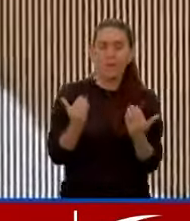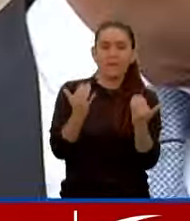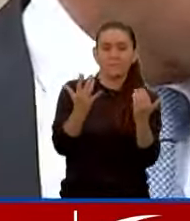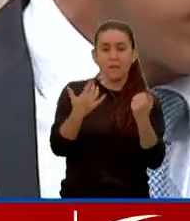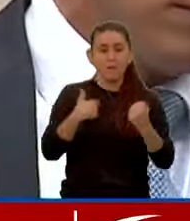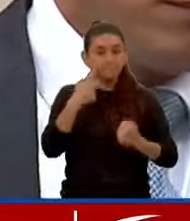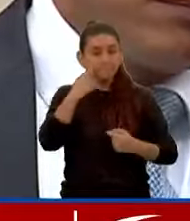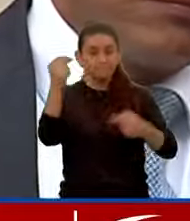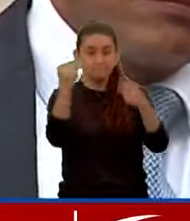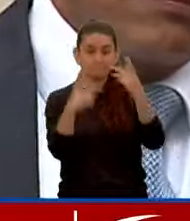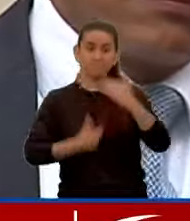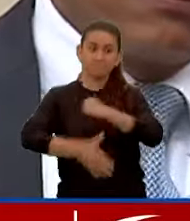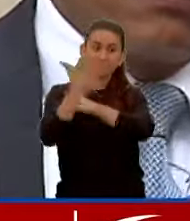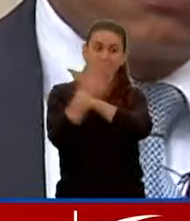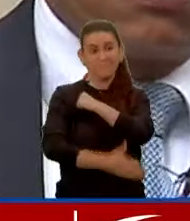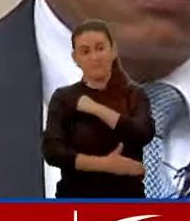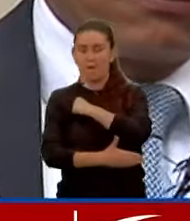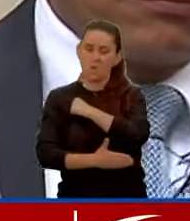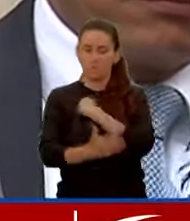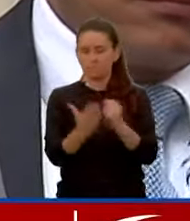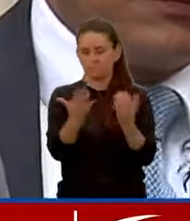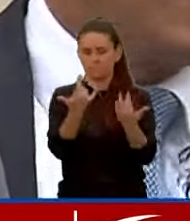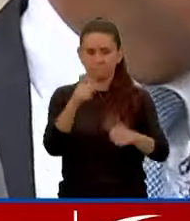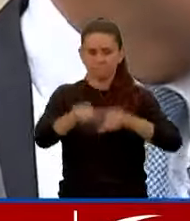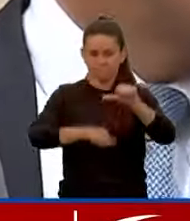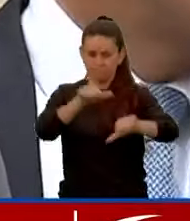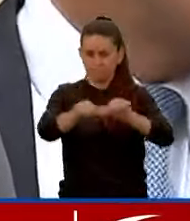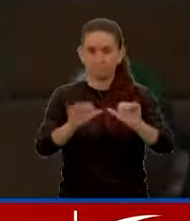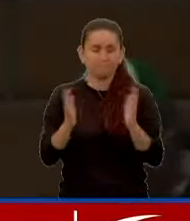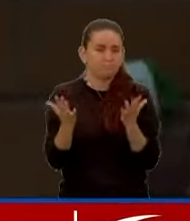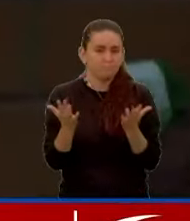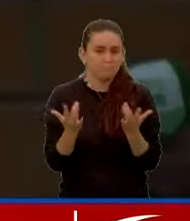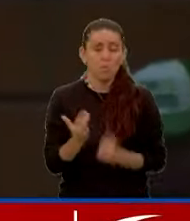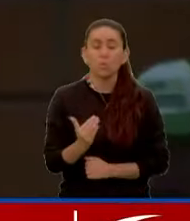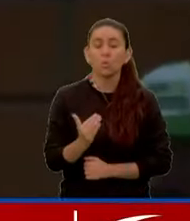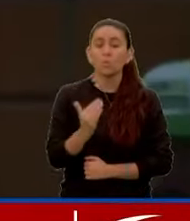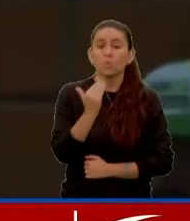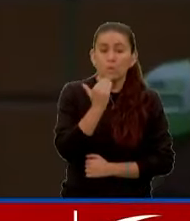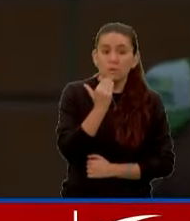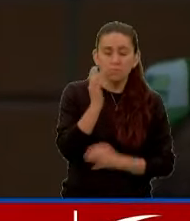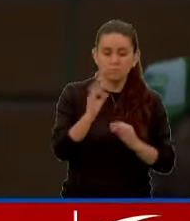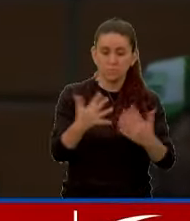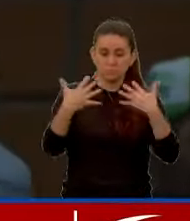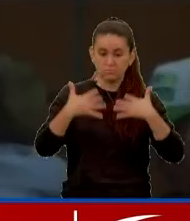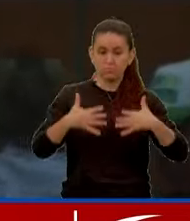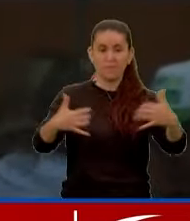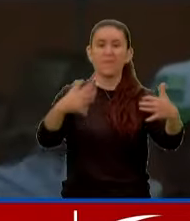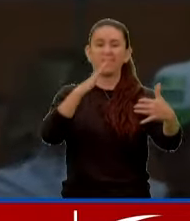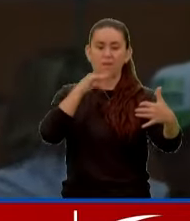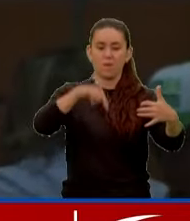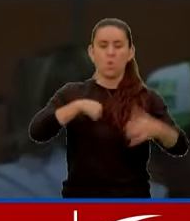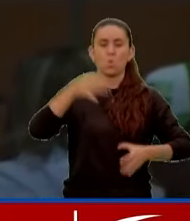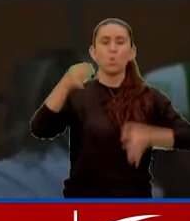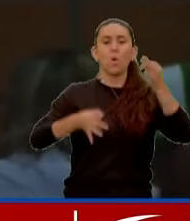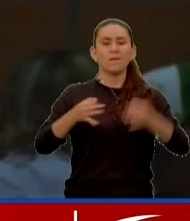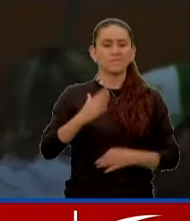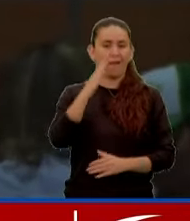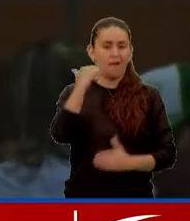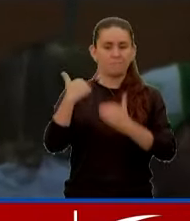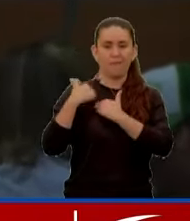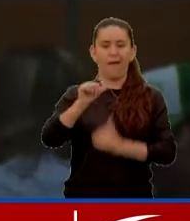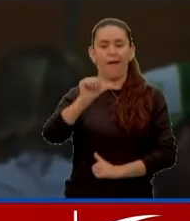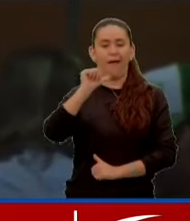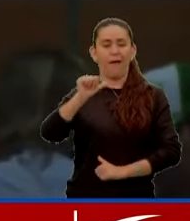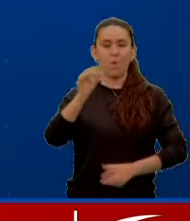contra del expresidente Álvaro Uribe Vélez, la cual se hará ante una juez de control de conocimiento o una